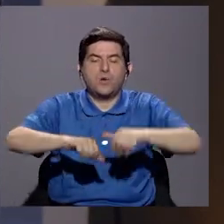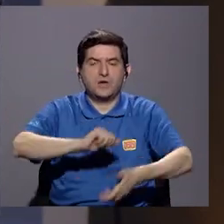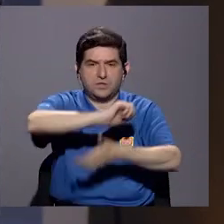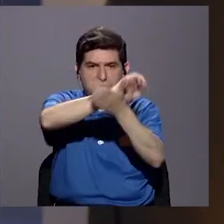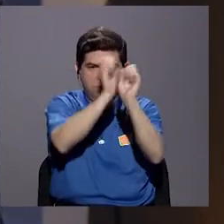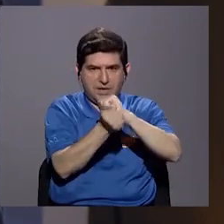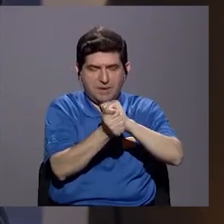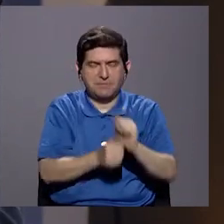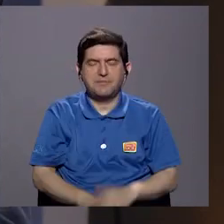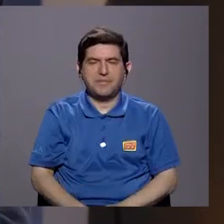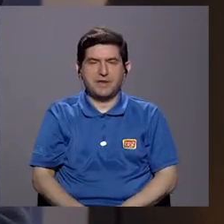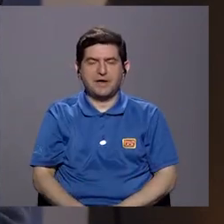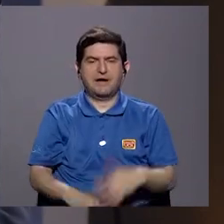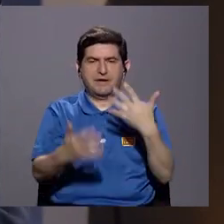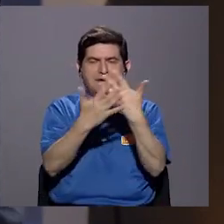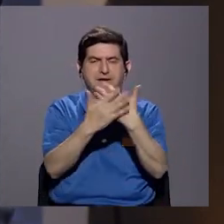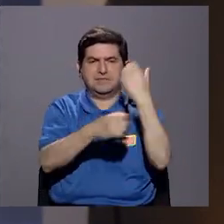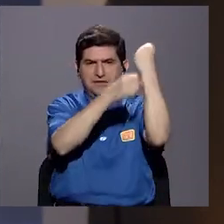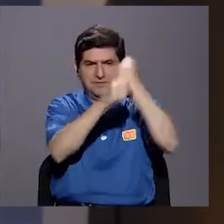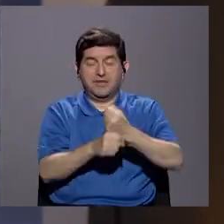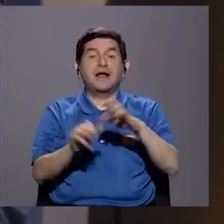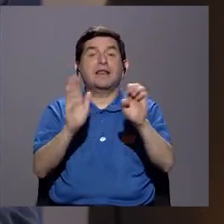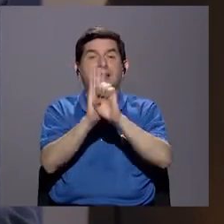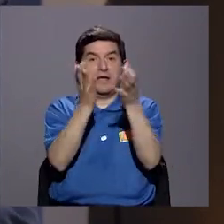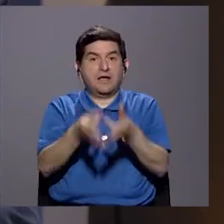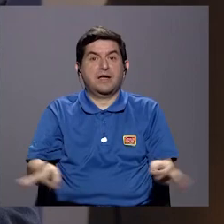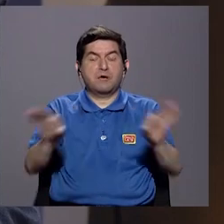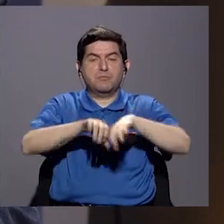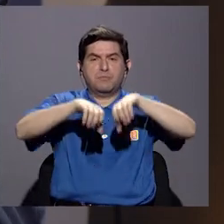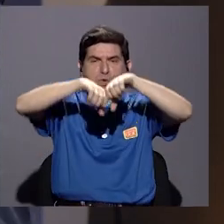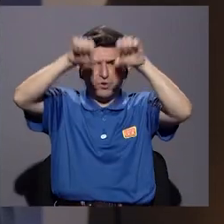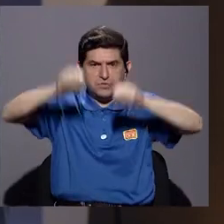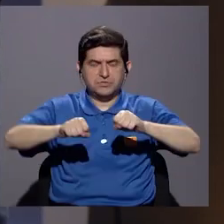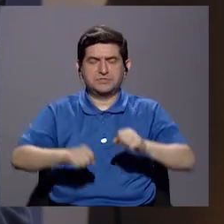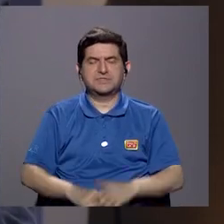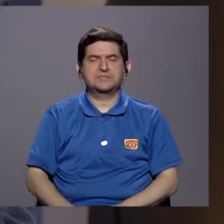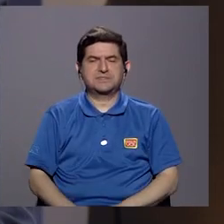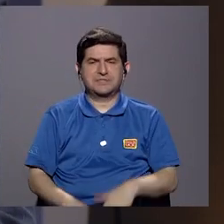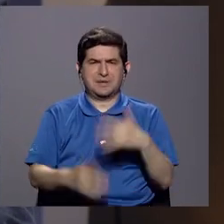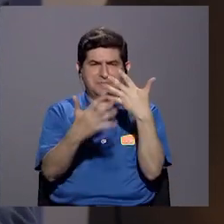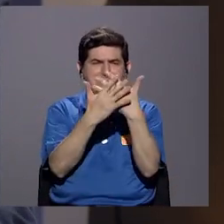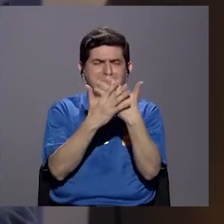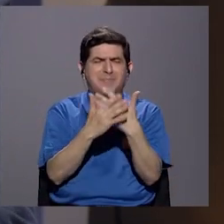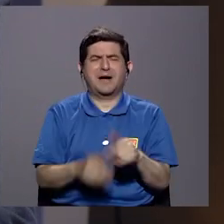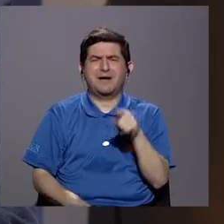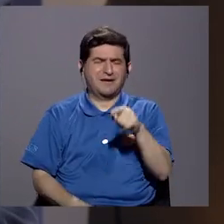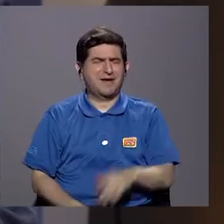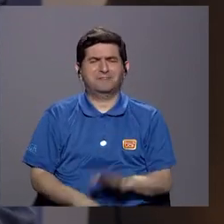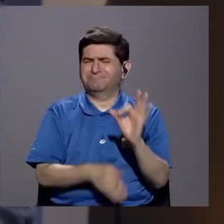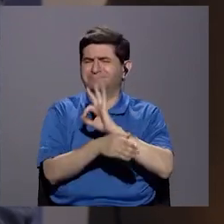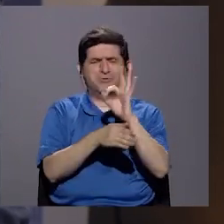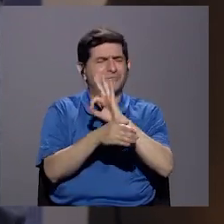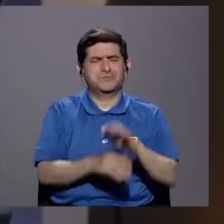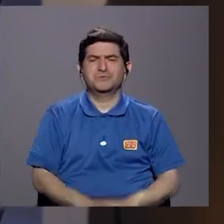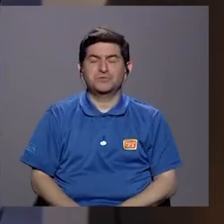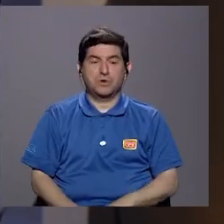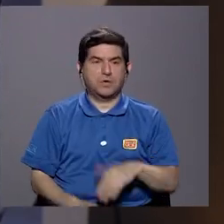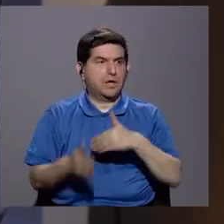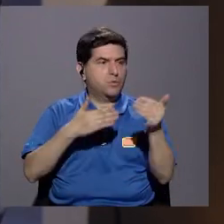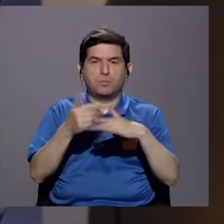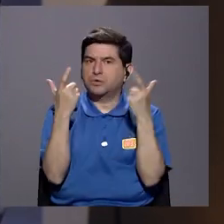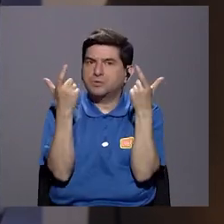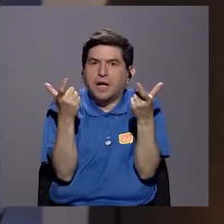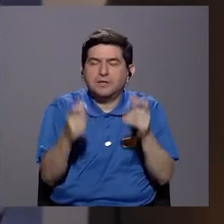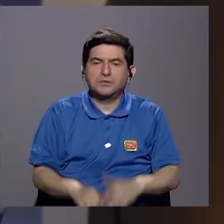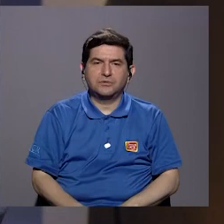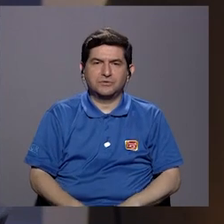para reformar las cárceles a nivel federal, porque Estados Unidos es un gran ejemplo de un sistema penitenciario colapsado también, a pesar de que es un país rico. Entonces, este no solamente es